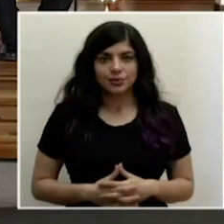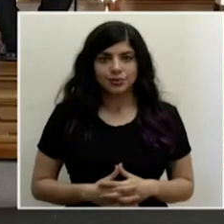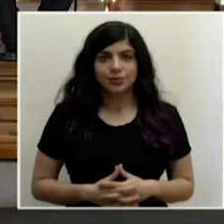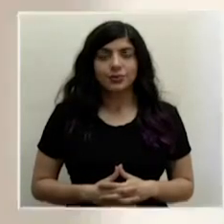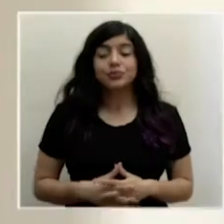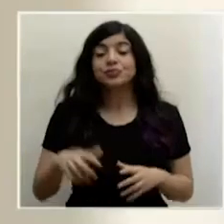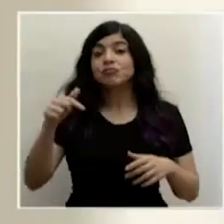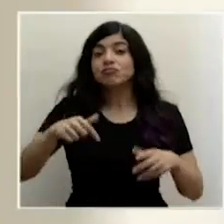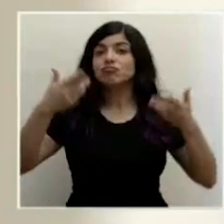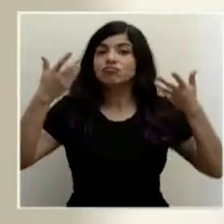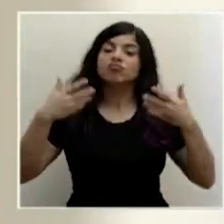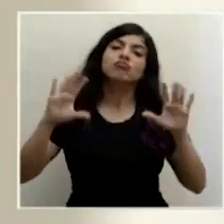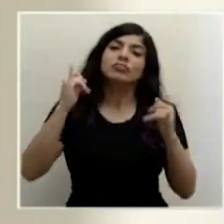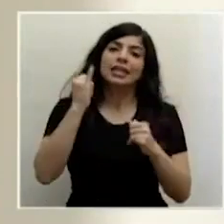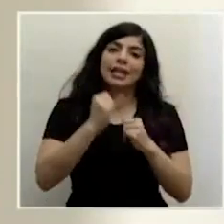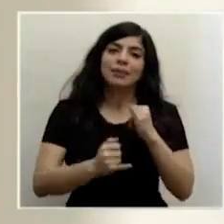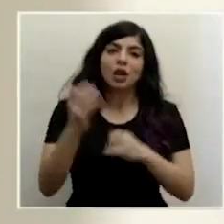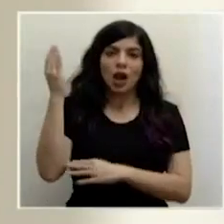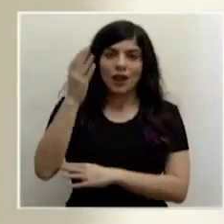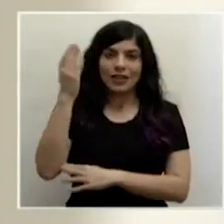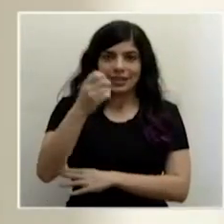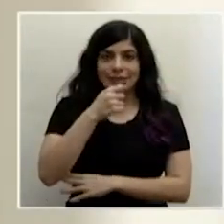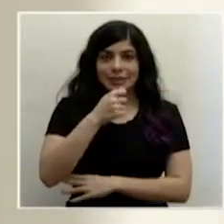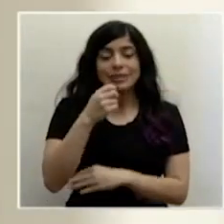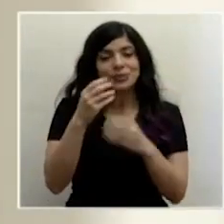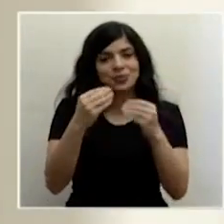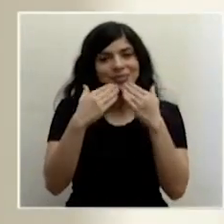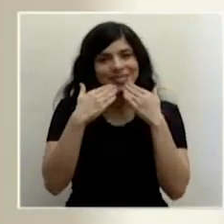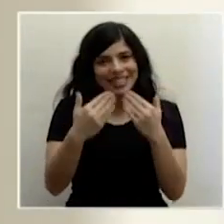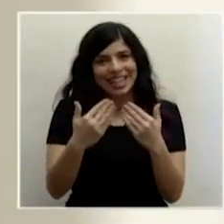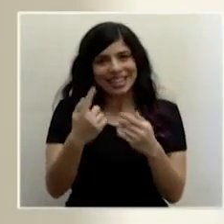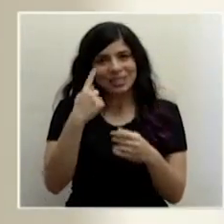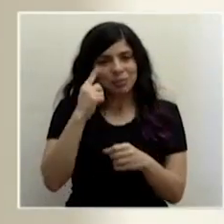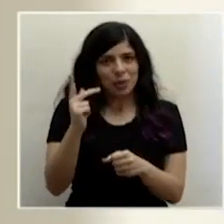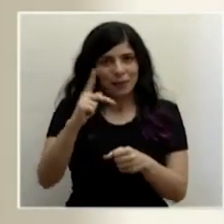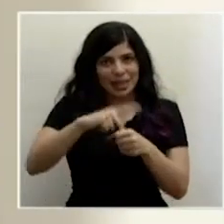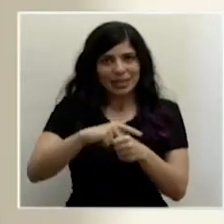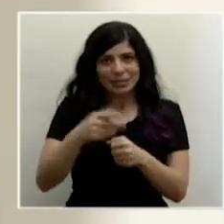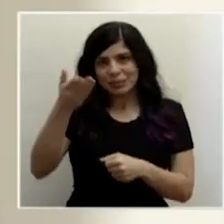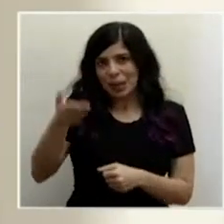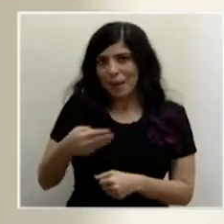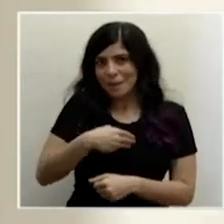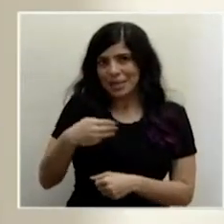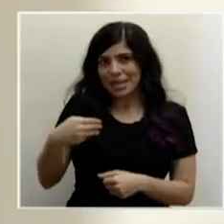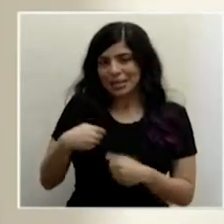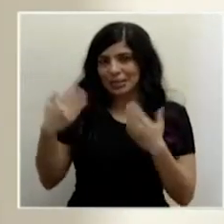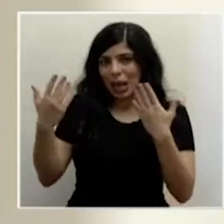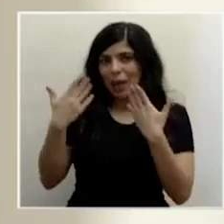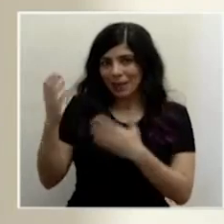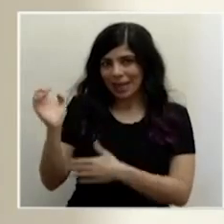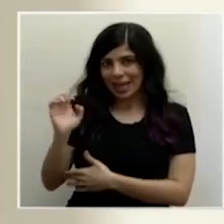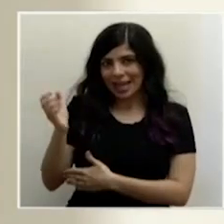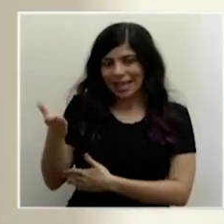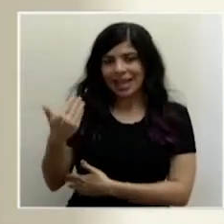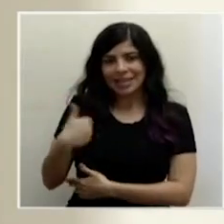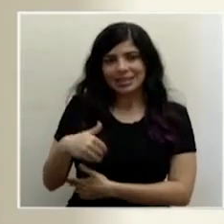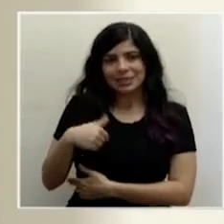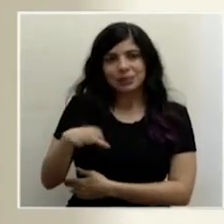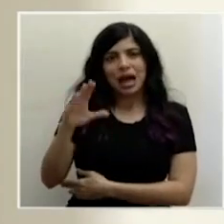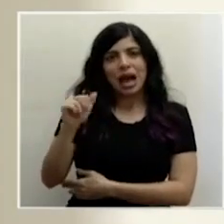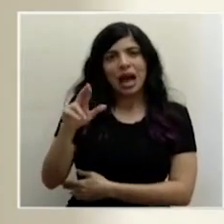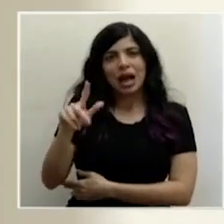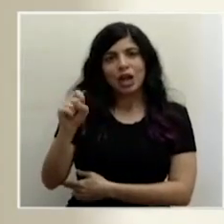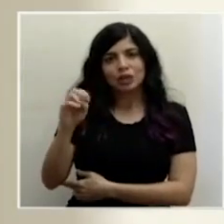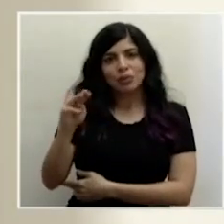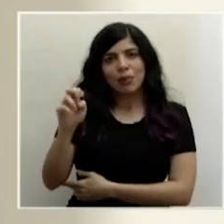Damos por concluida esta conferencia de prensa. Agradecemos la participación del ministro de Ambiente y Energía, el señor Carlos Manuel